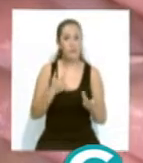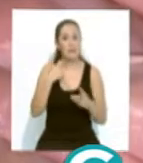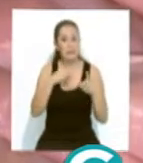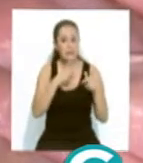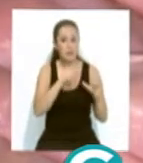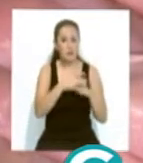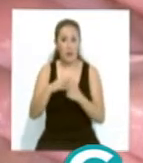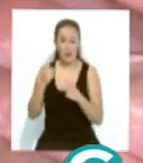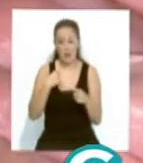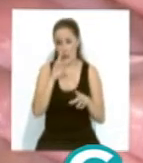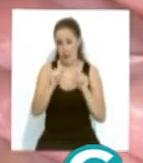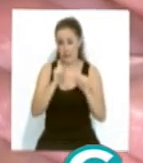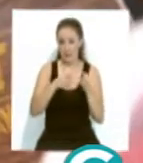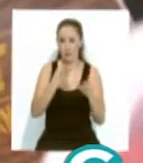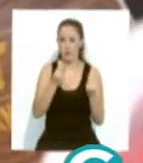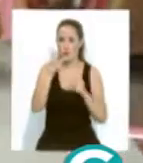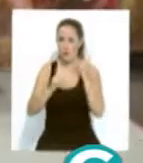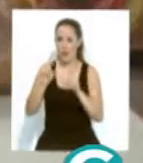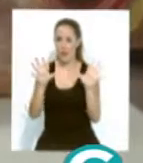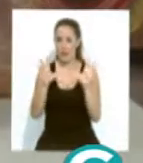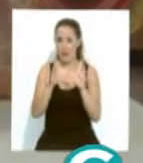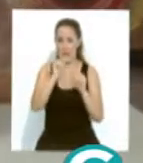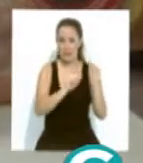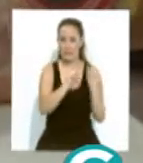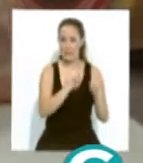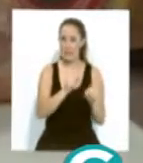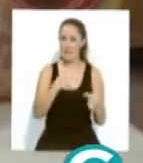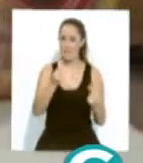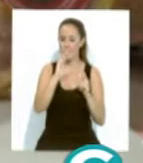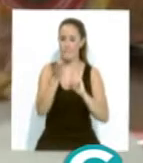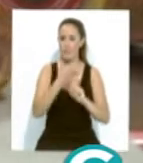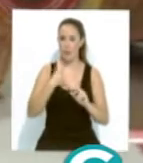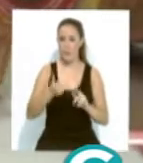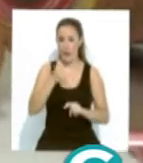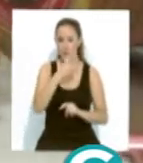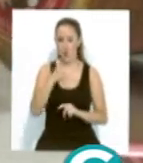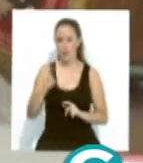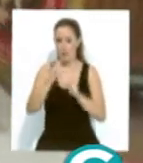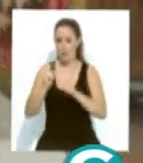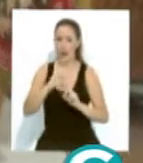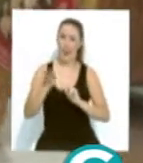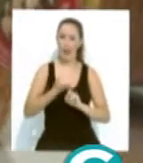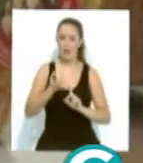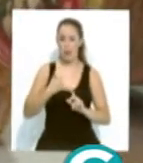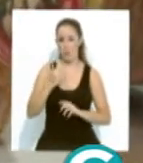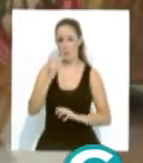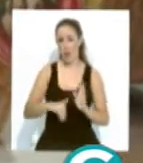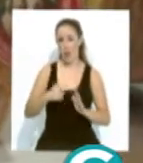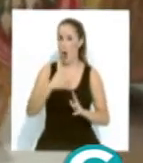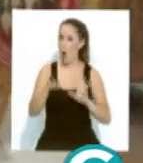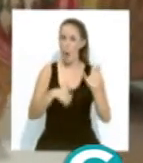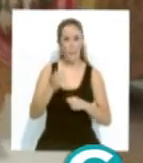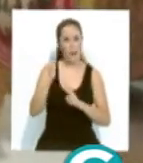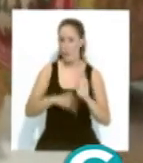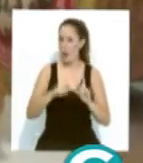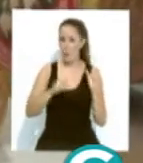listeriosis, una decena de afectados en la provincia de Cádiz y más de 200 en toda España han reducido el volumen de ventas de la carne